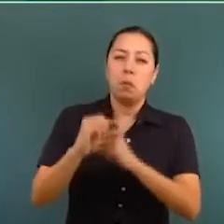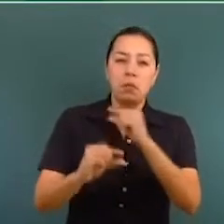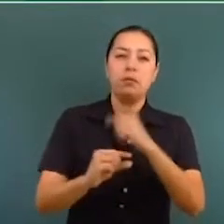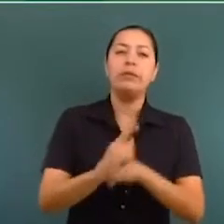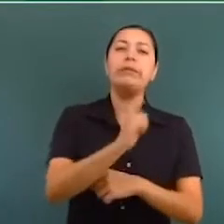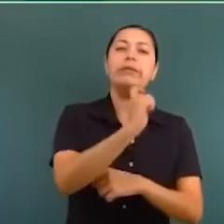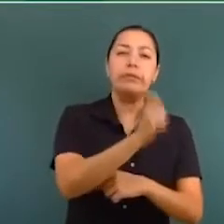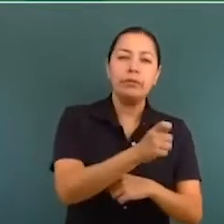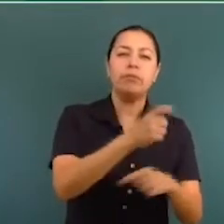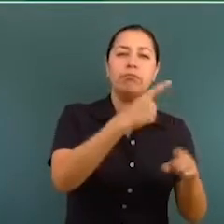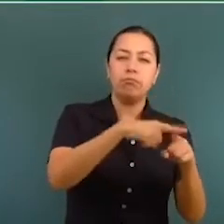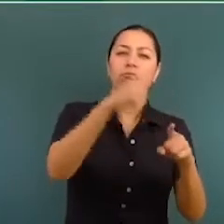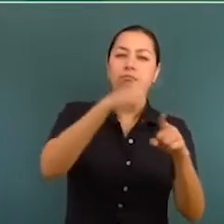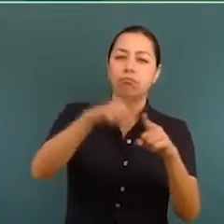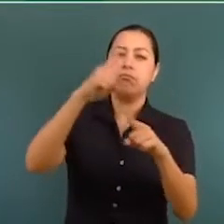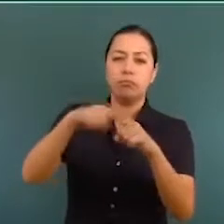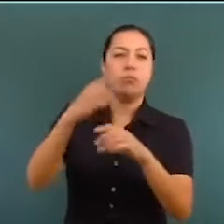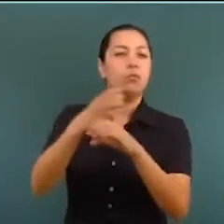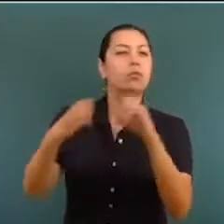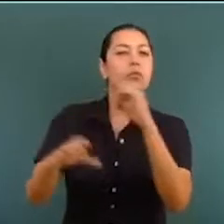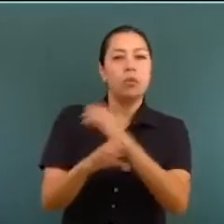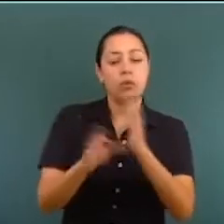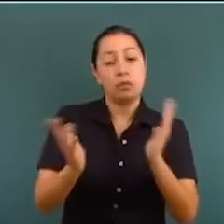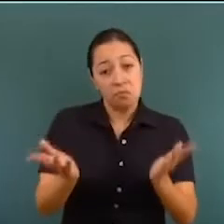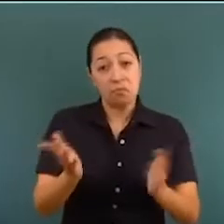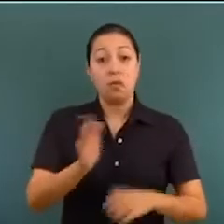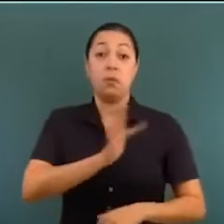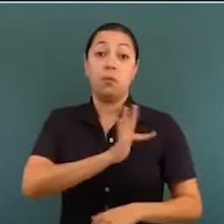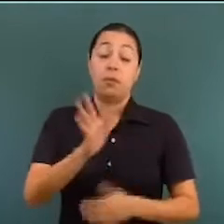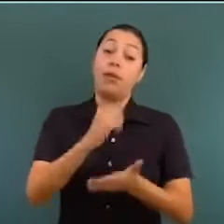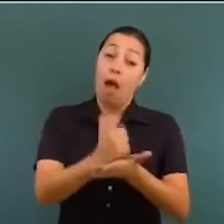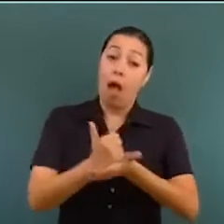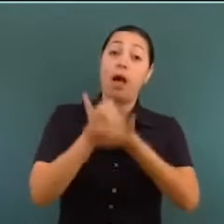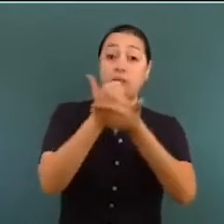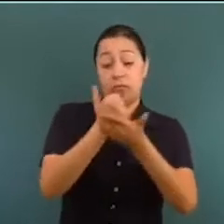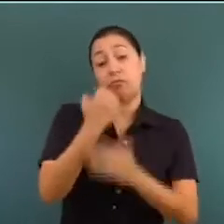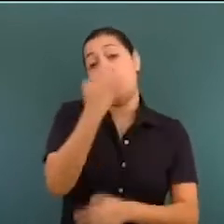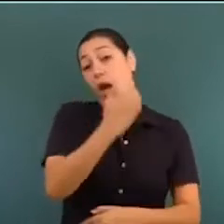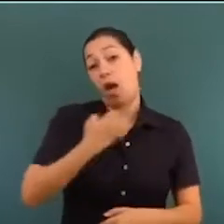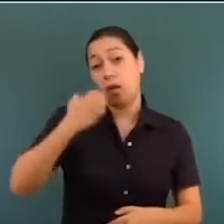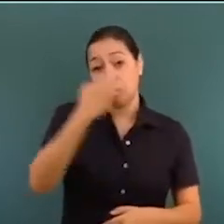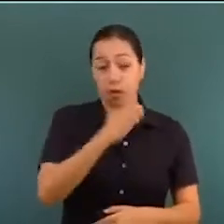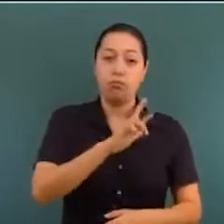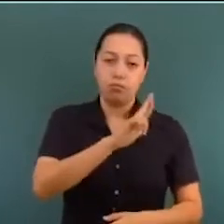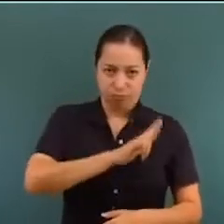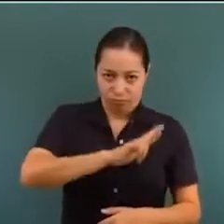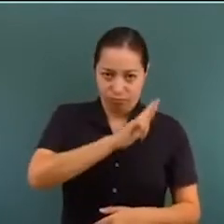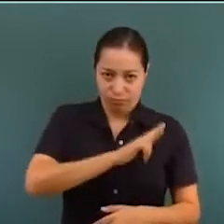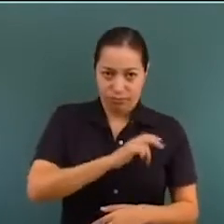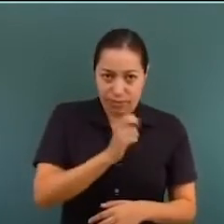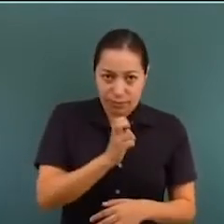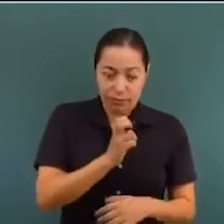podamos ayudar a escuelas particulares, porque en efecto